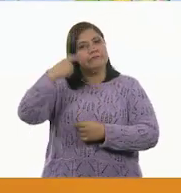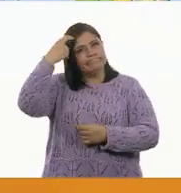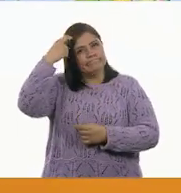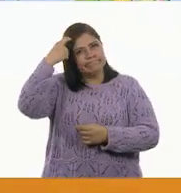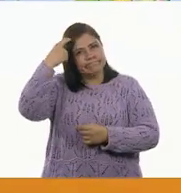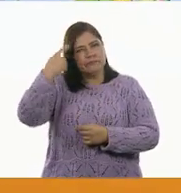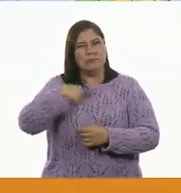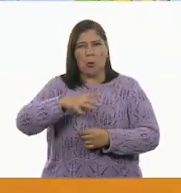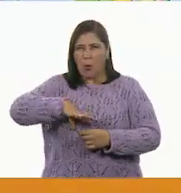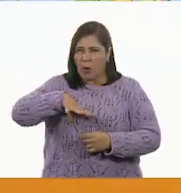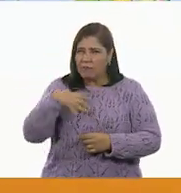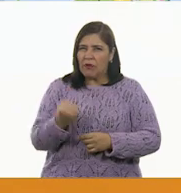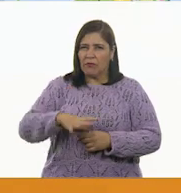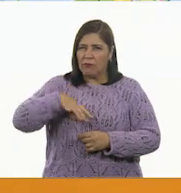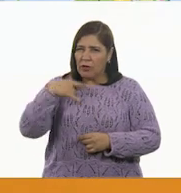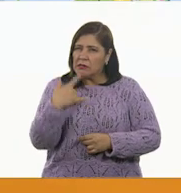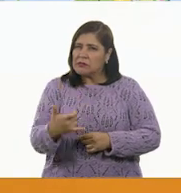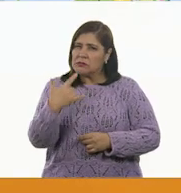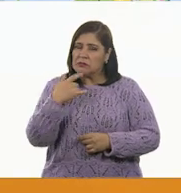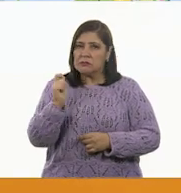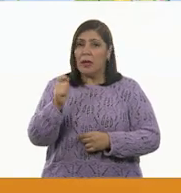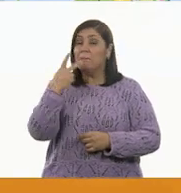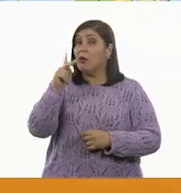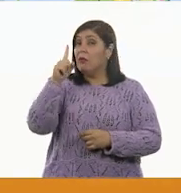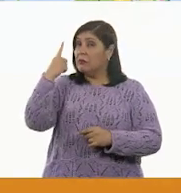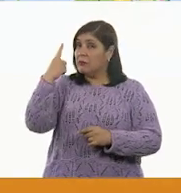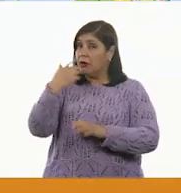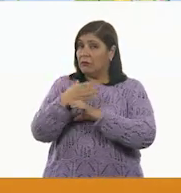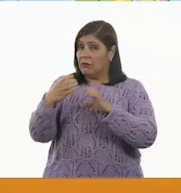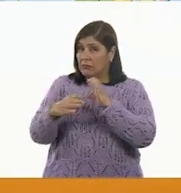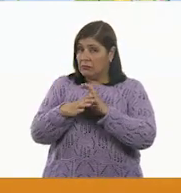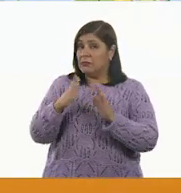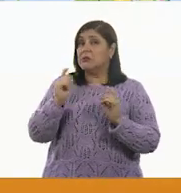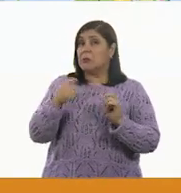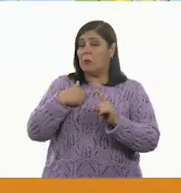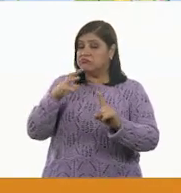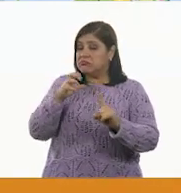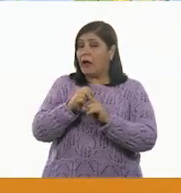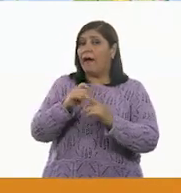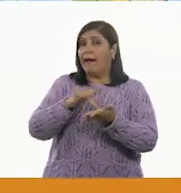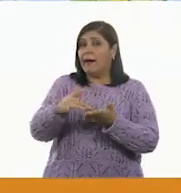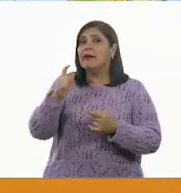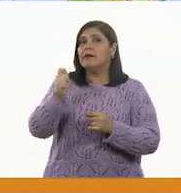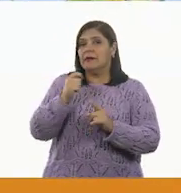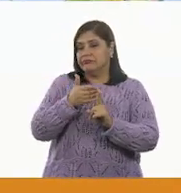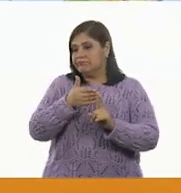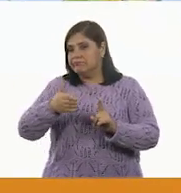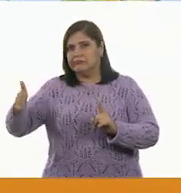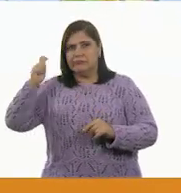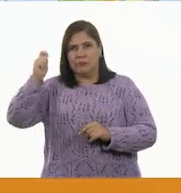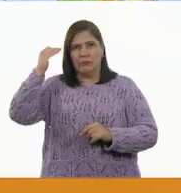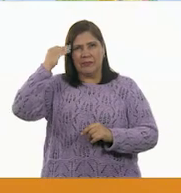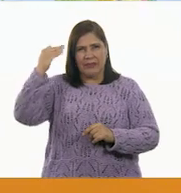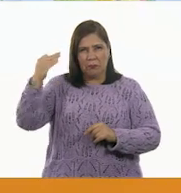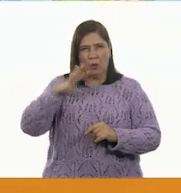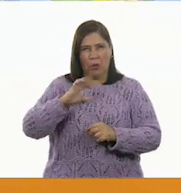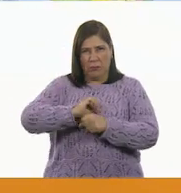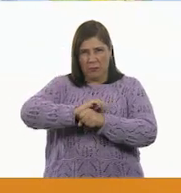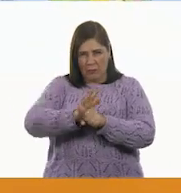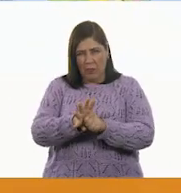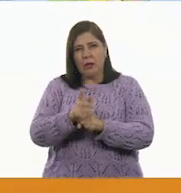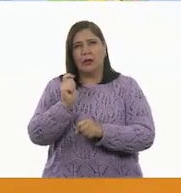¿sabes qué? También una de las fortalezas que logré durante esta cuarentena... Sí. ...fue que pude comunicarme con